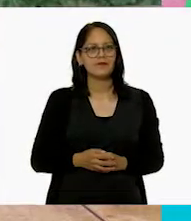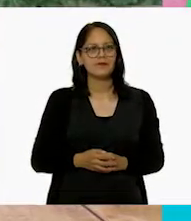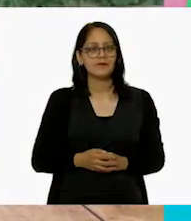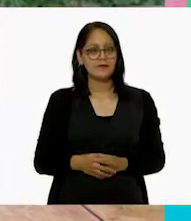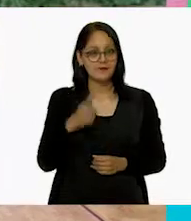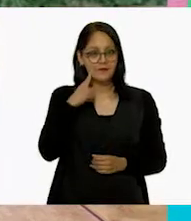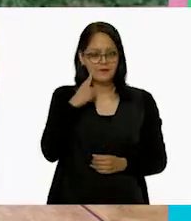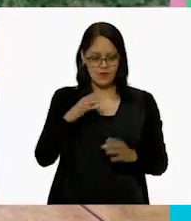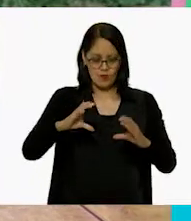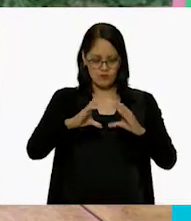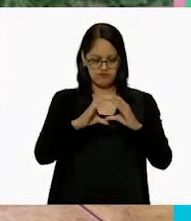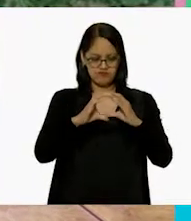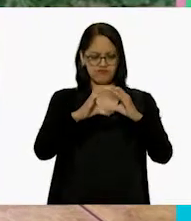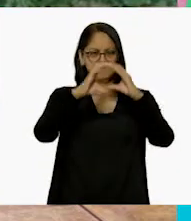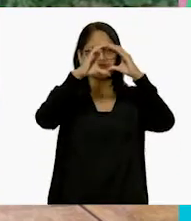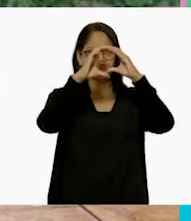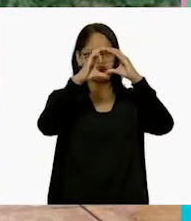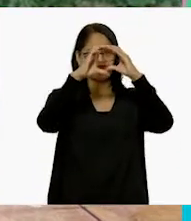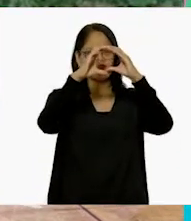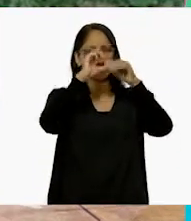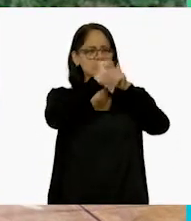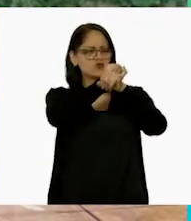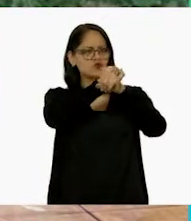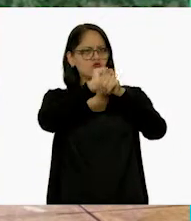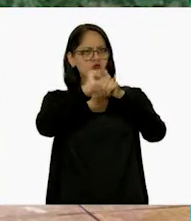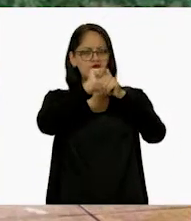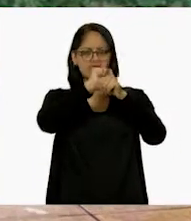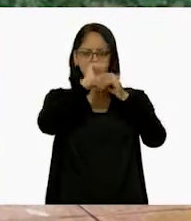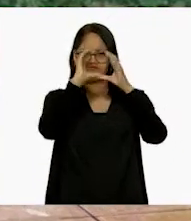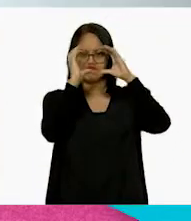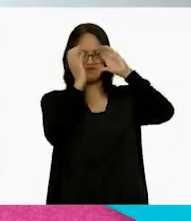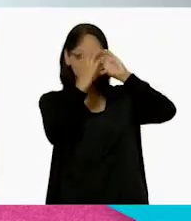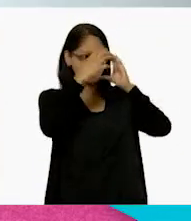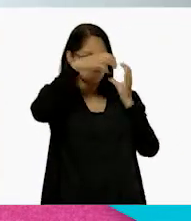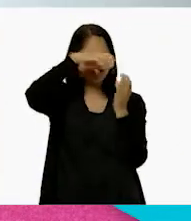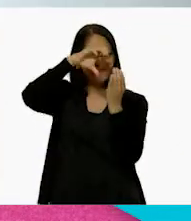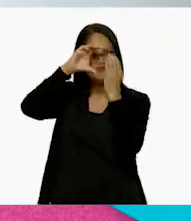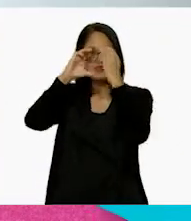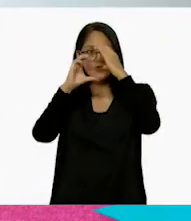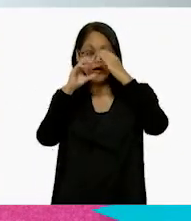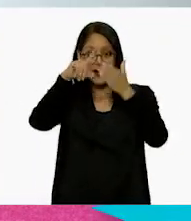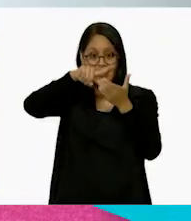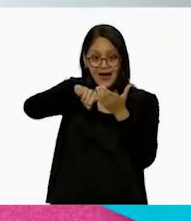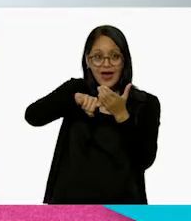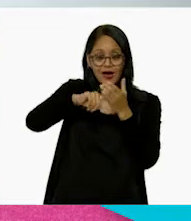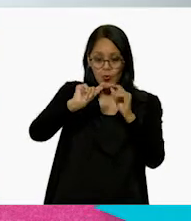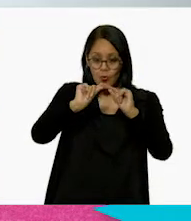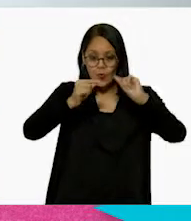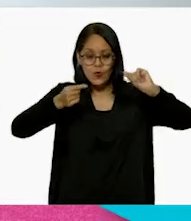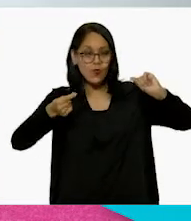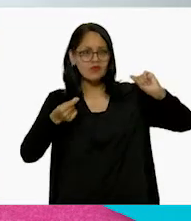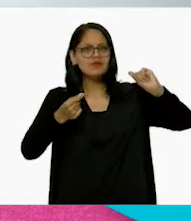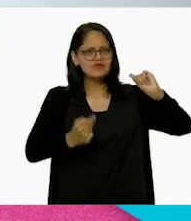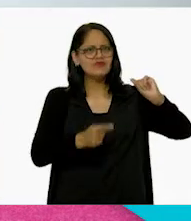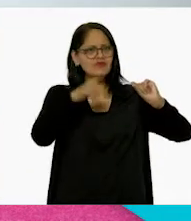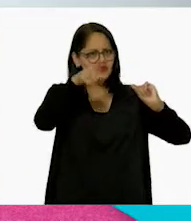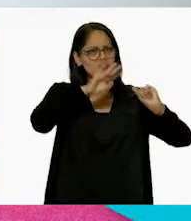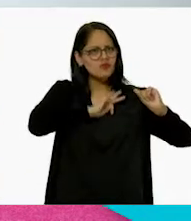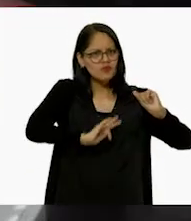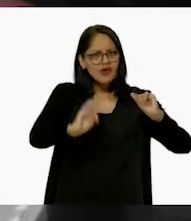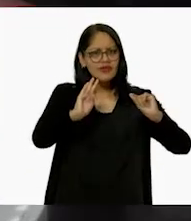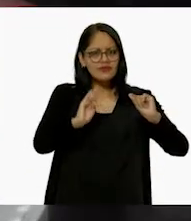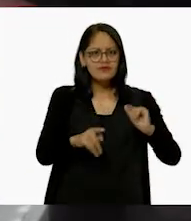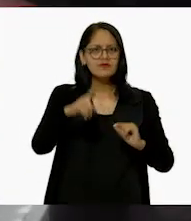Es redondo y muy suave, siempre da muchas vueltas, con chinchetas y con cuerdas tú lo puedes hacer.